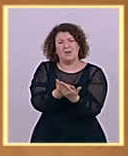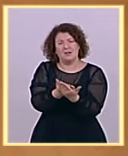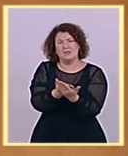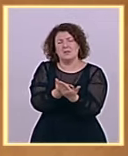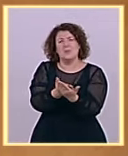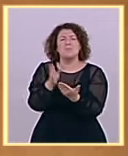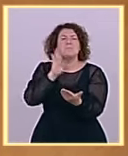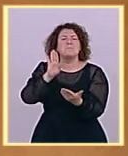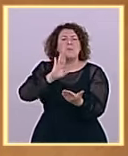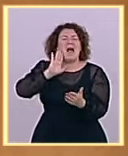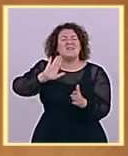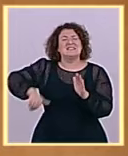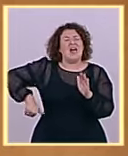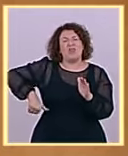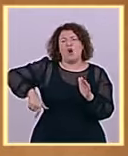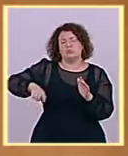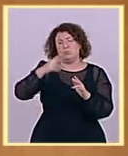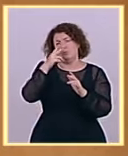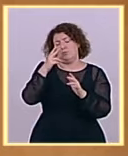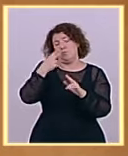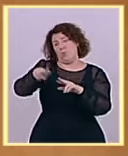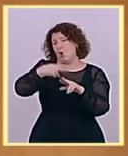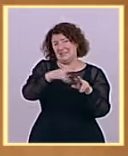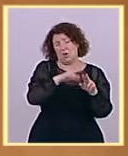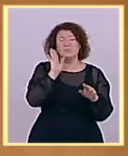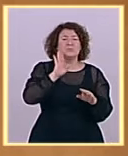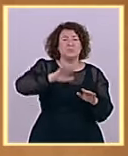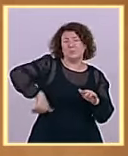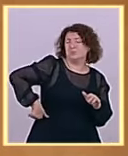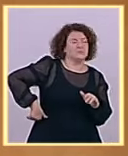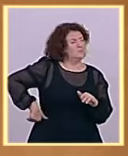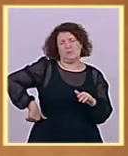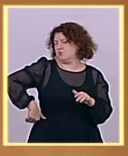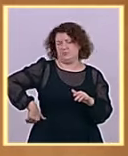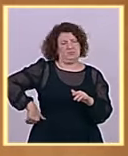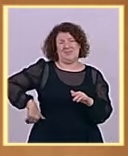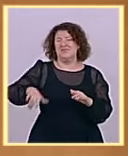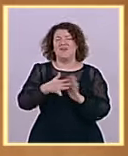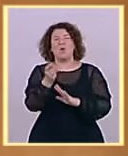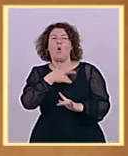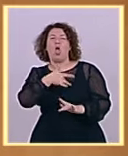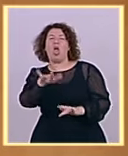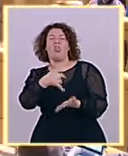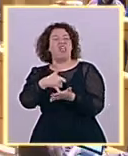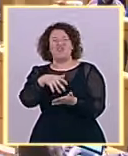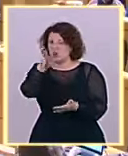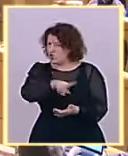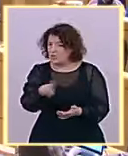Gobierno endurece el Código Penal con un nuevo delito de corrupción con